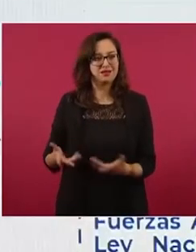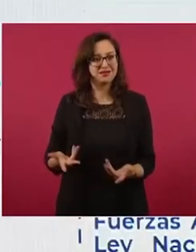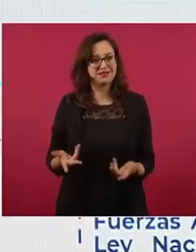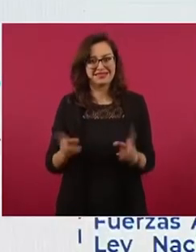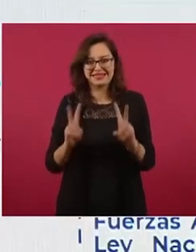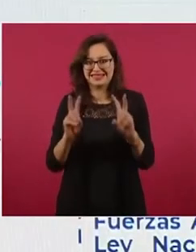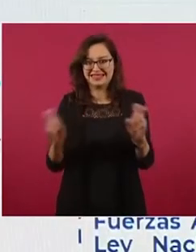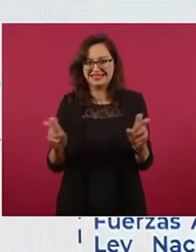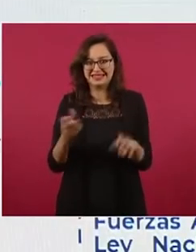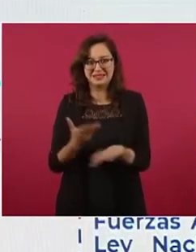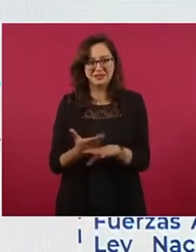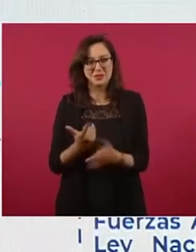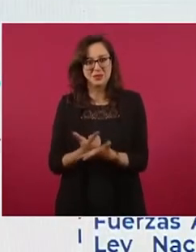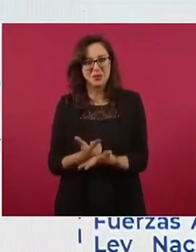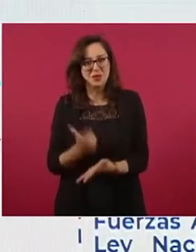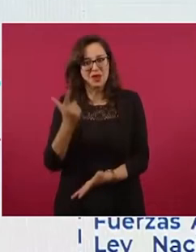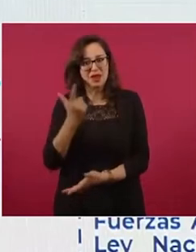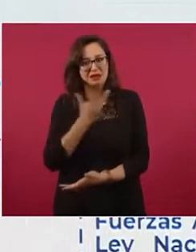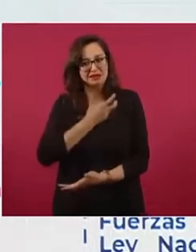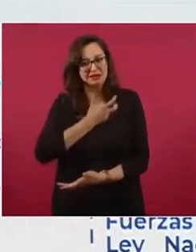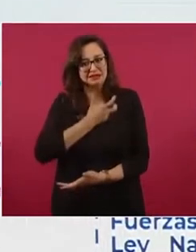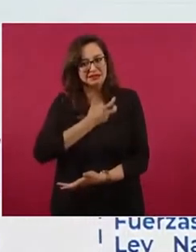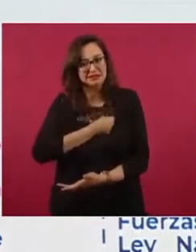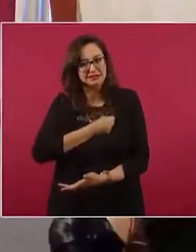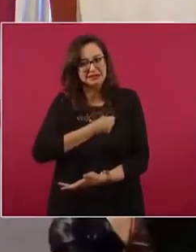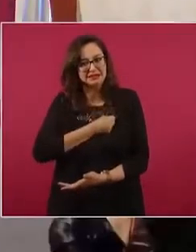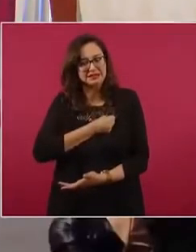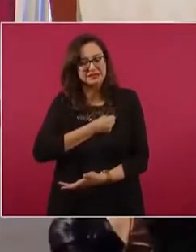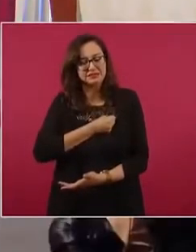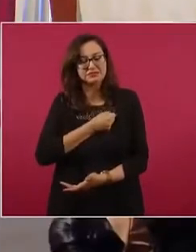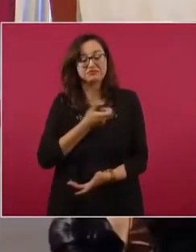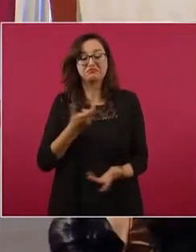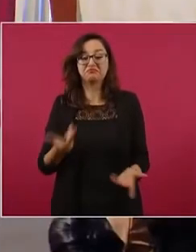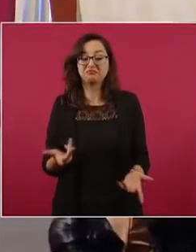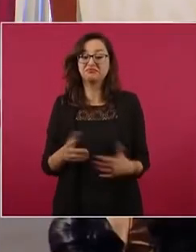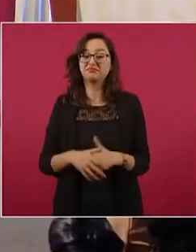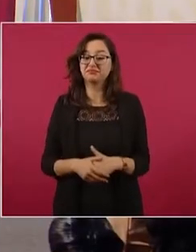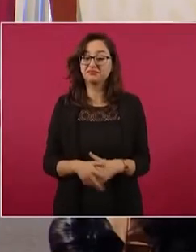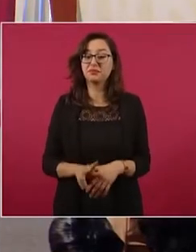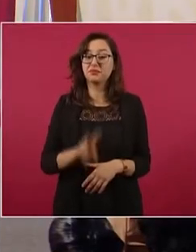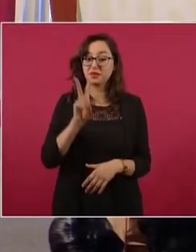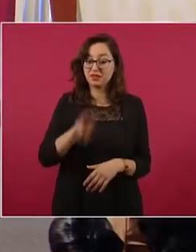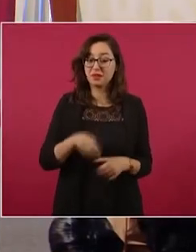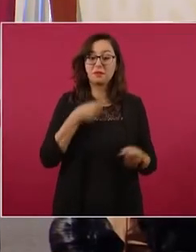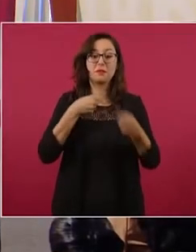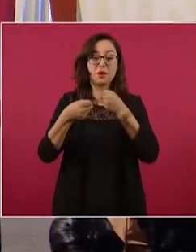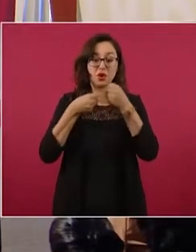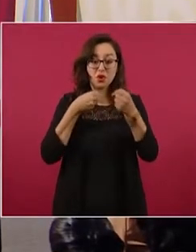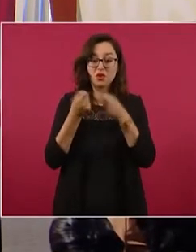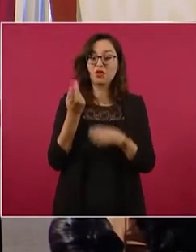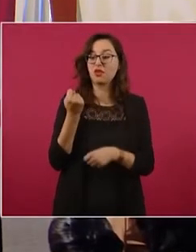entonces sí es importante el papel de los medios entonces